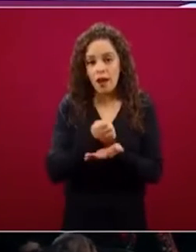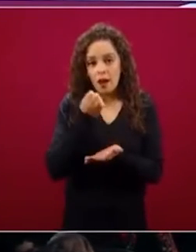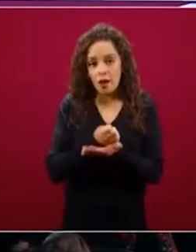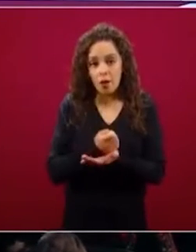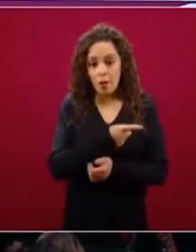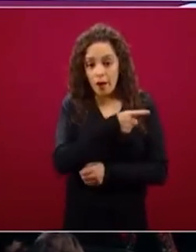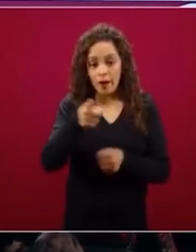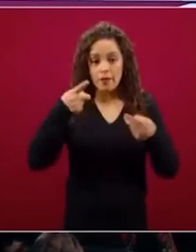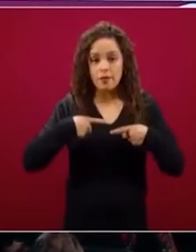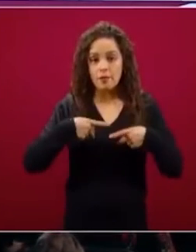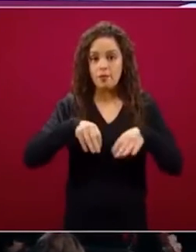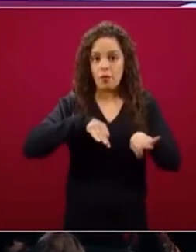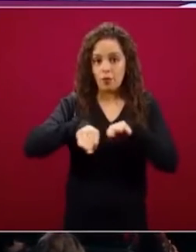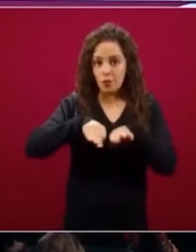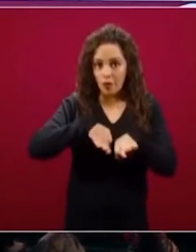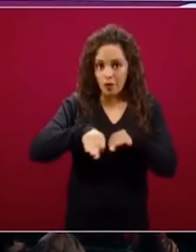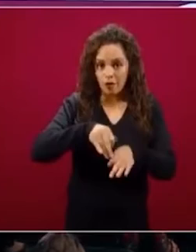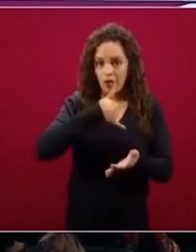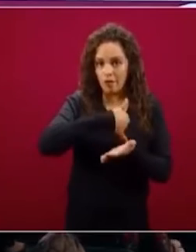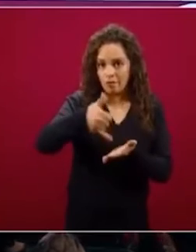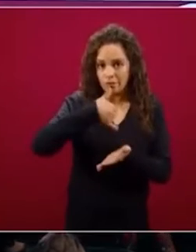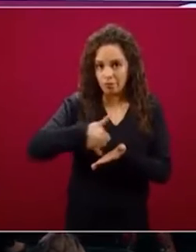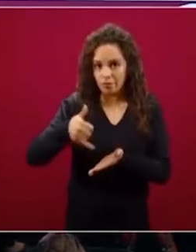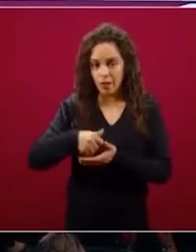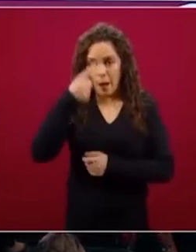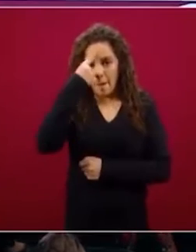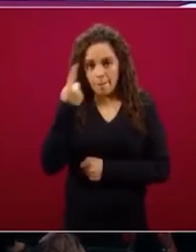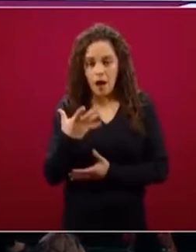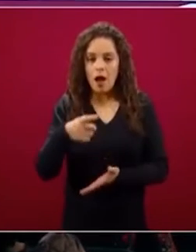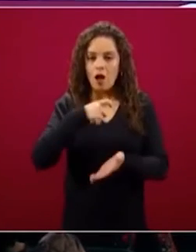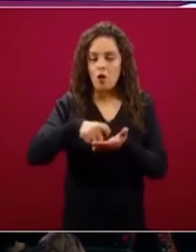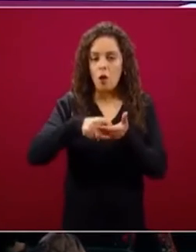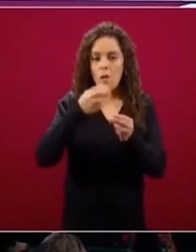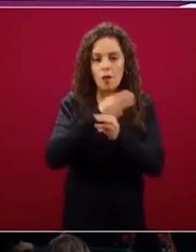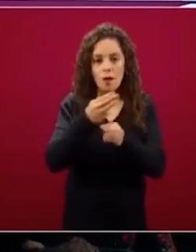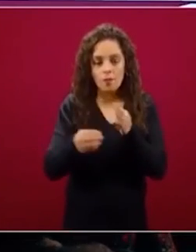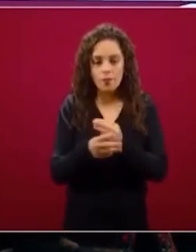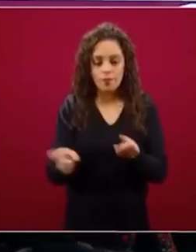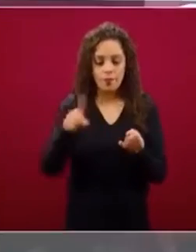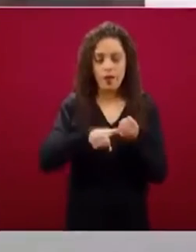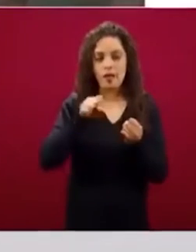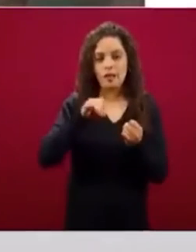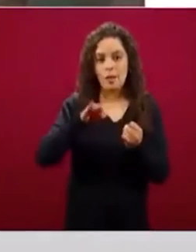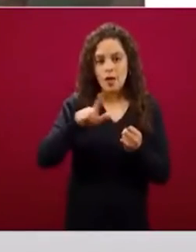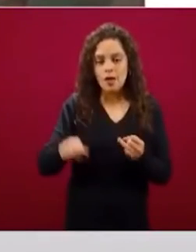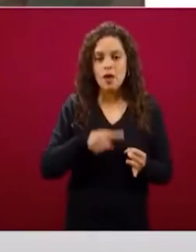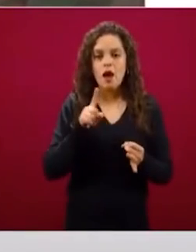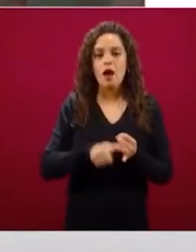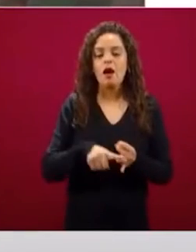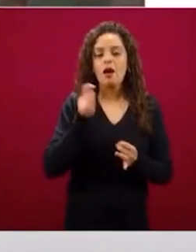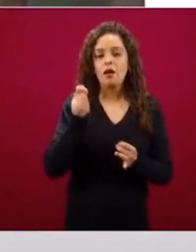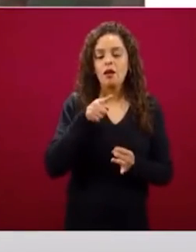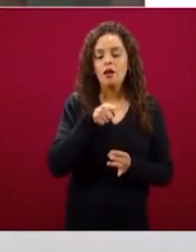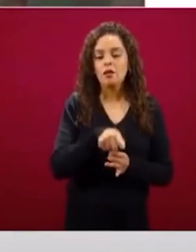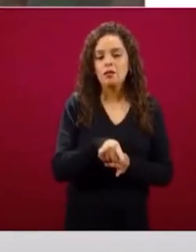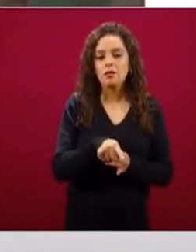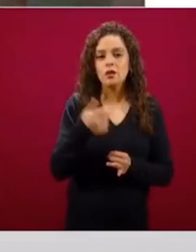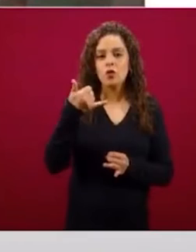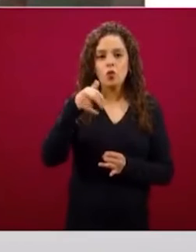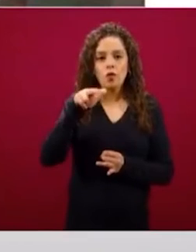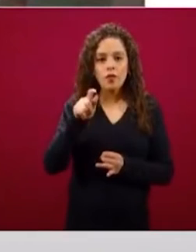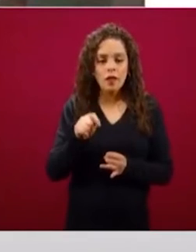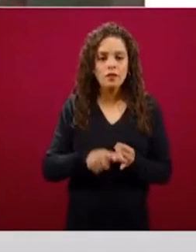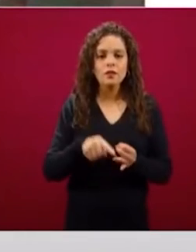pequeños productores para adquirir fertilizantes, semillas, alquilar yuntas, alquilar tractores,